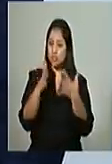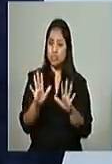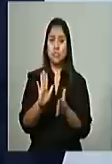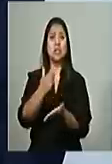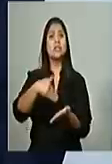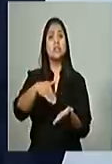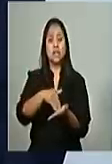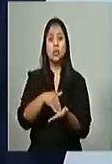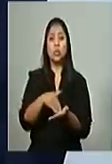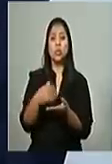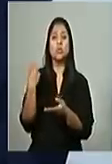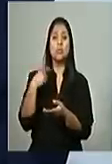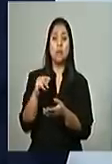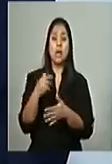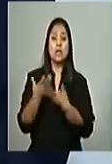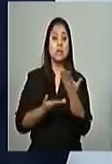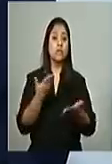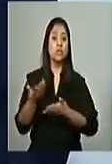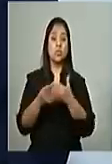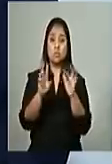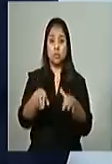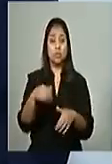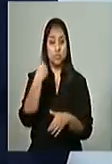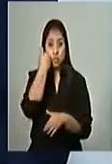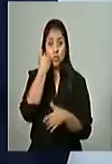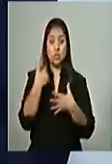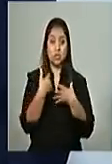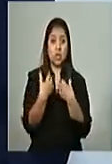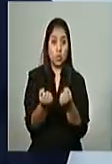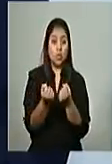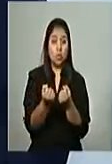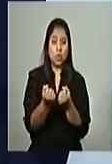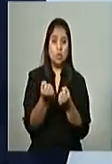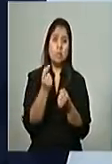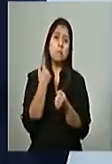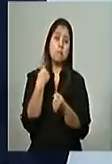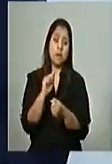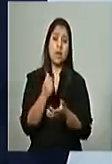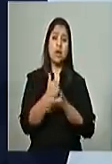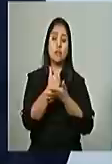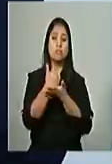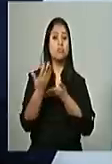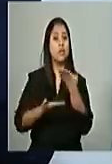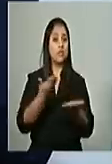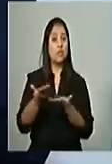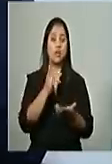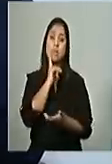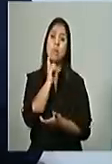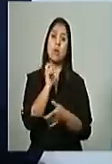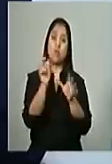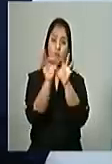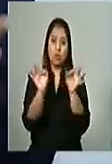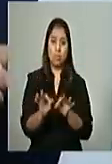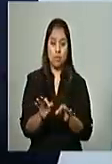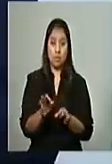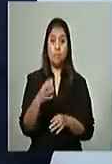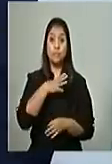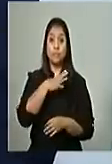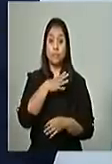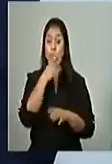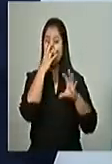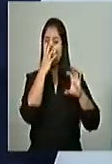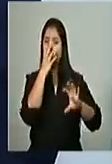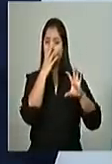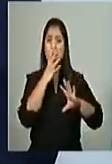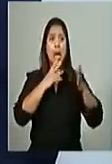permanente de salud para asistir de una mejor manera. Tenemos respiradores que no